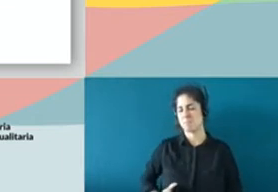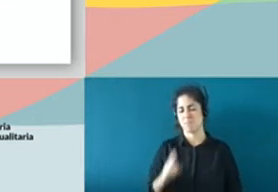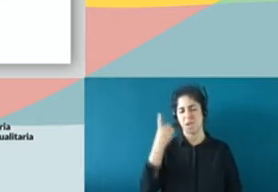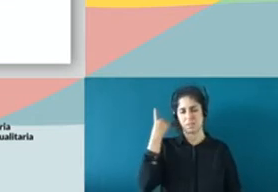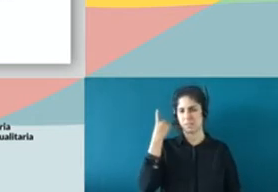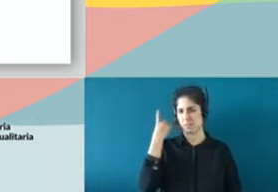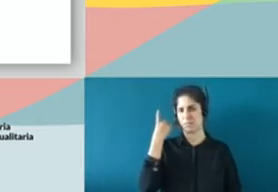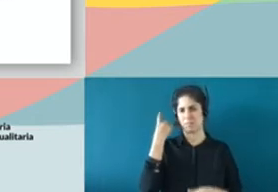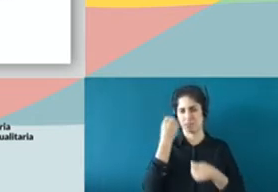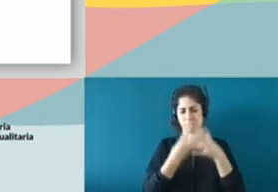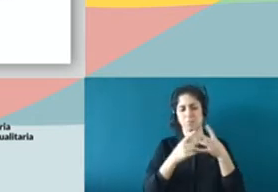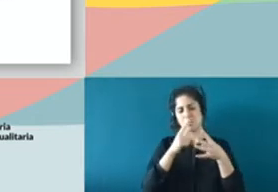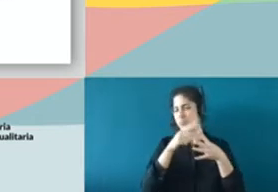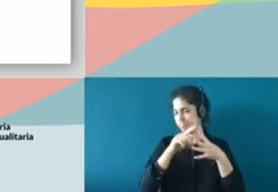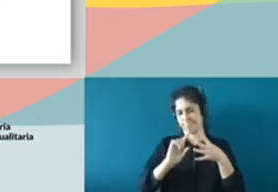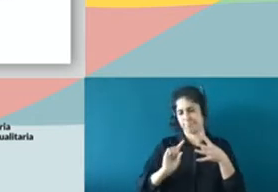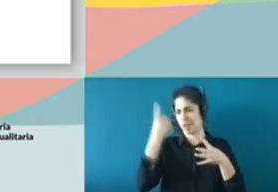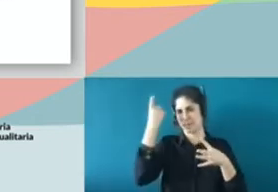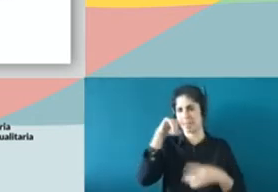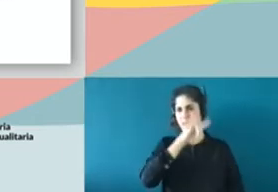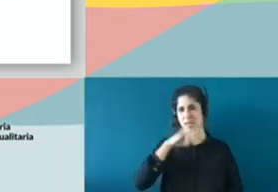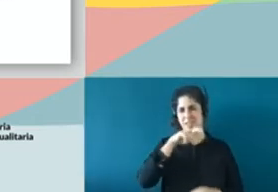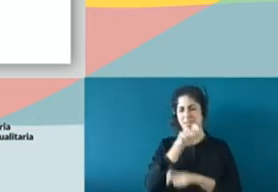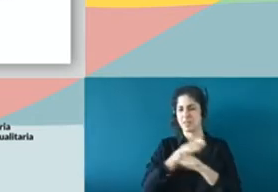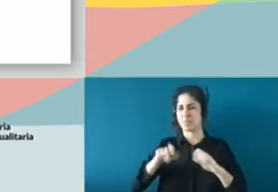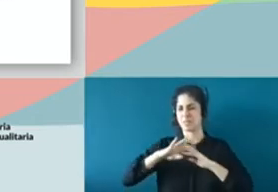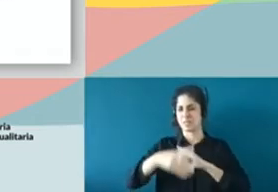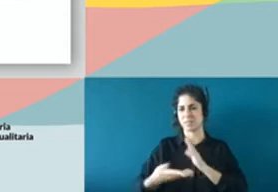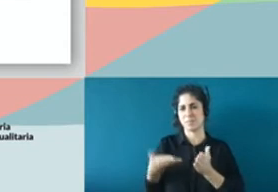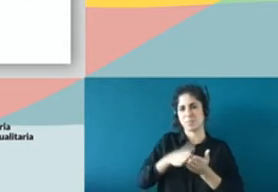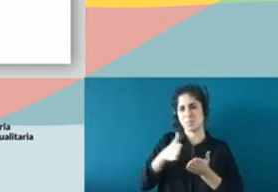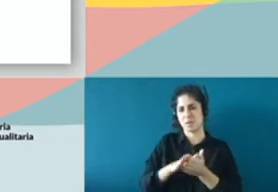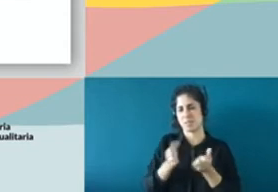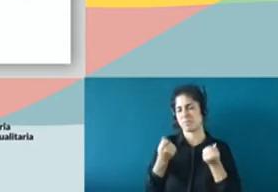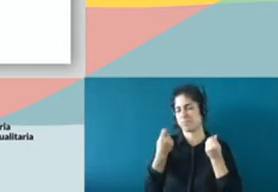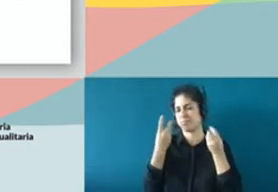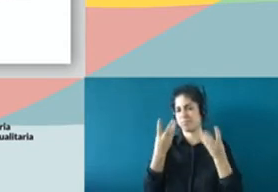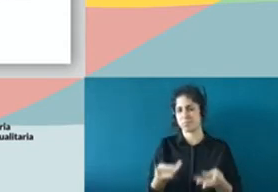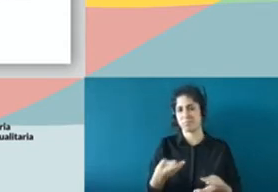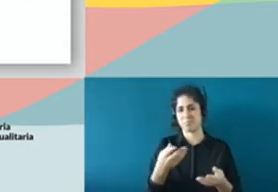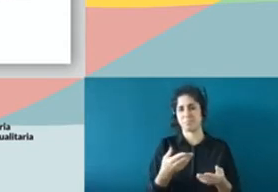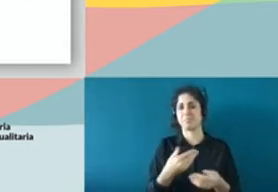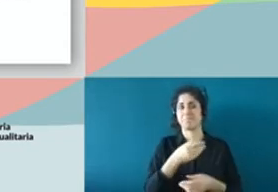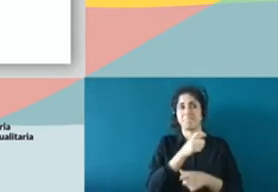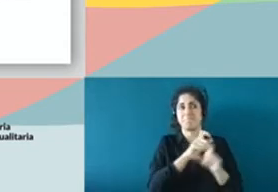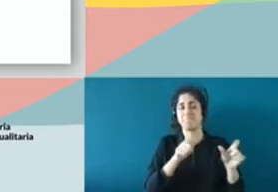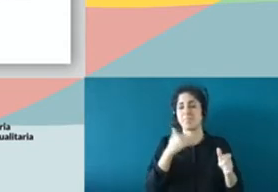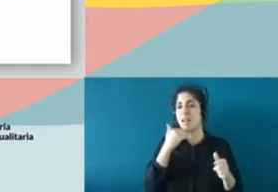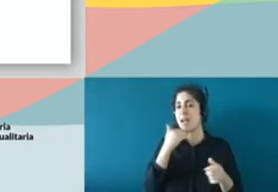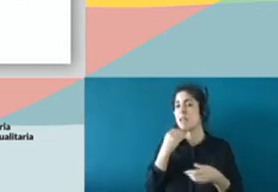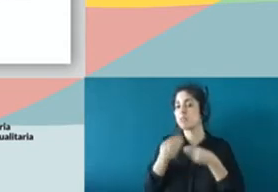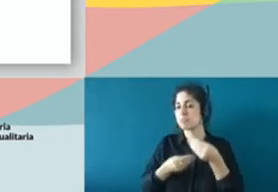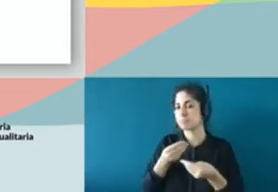Hay muchísimas muertes y, bueno, nadie hace nada y nadie dice nada. Continuamos con la misma